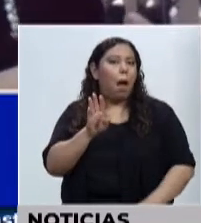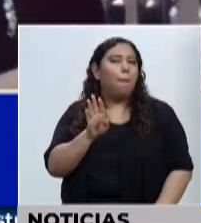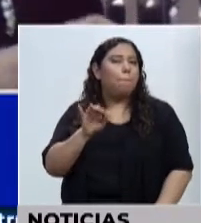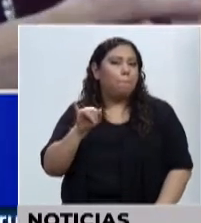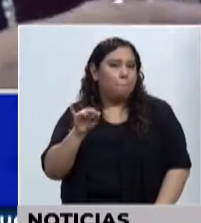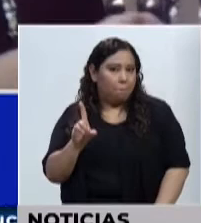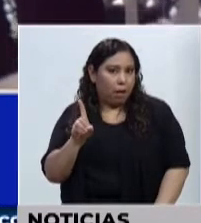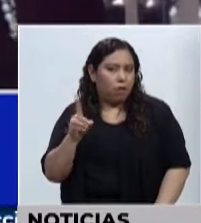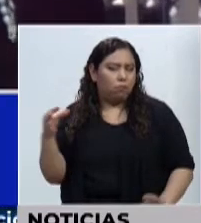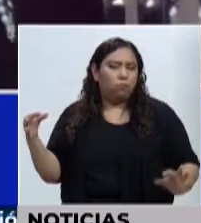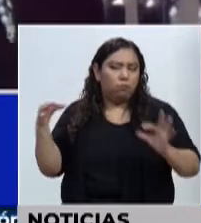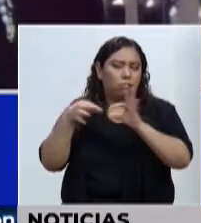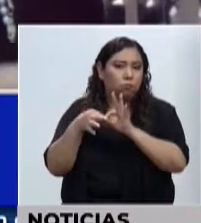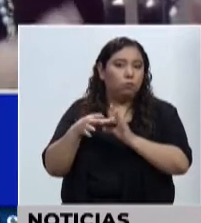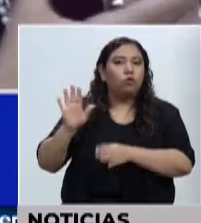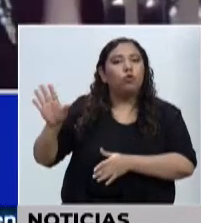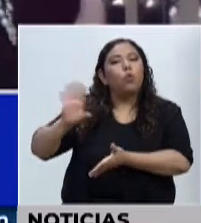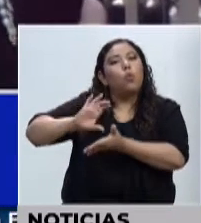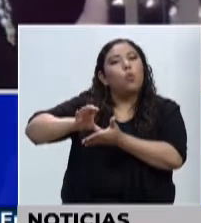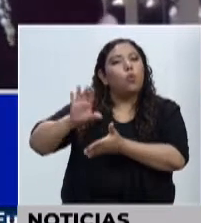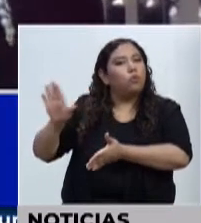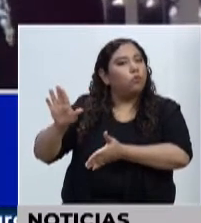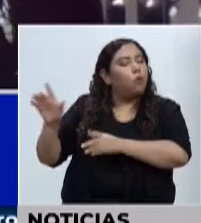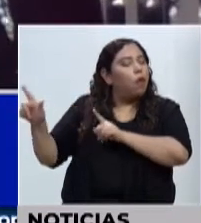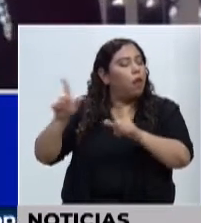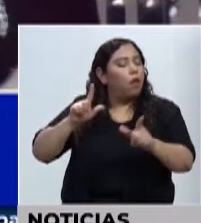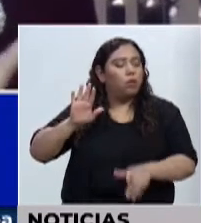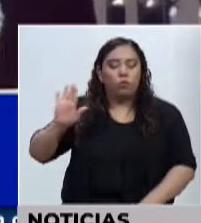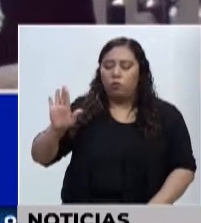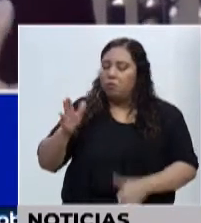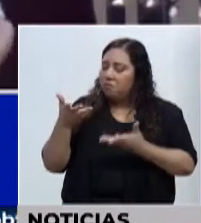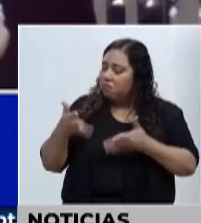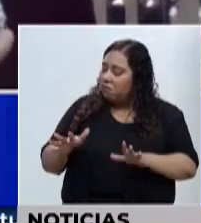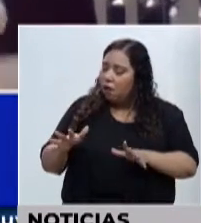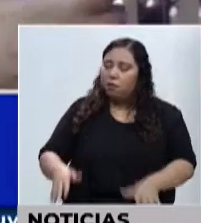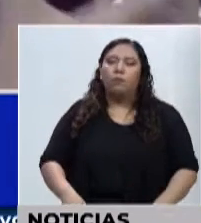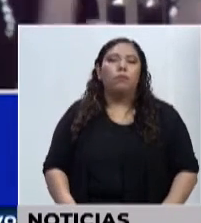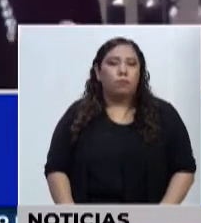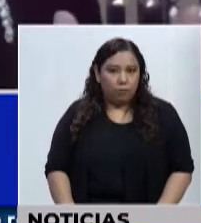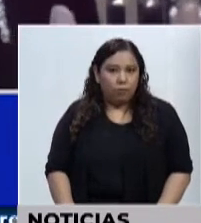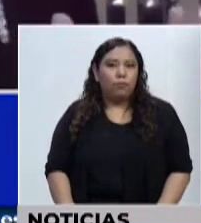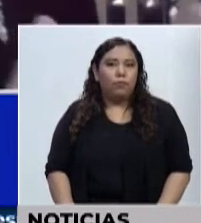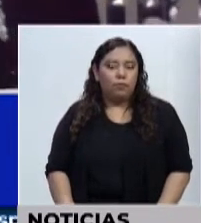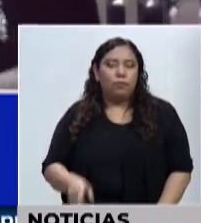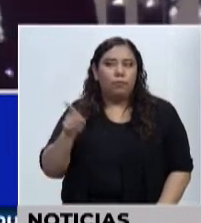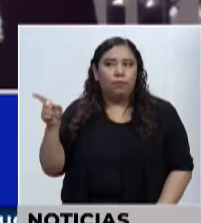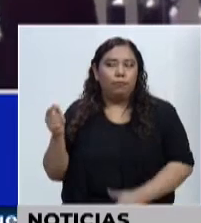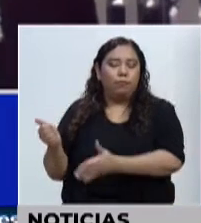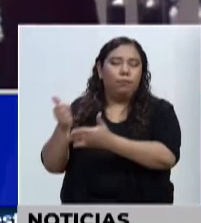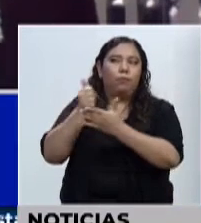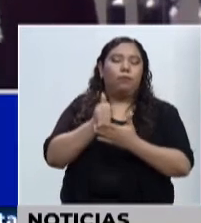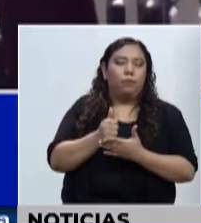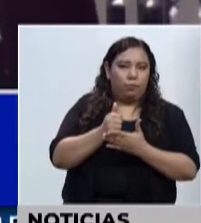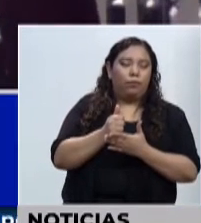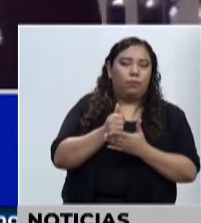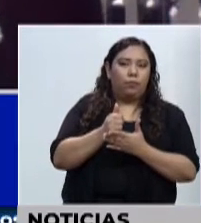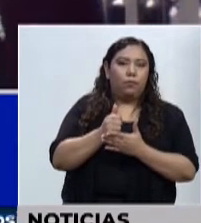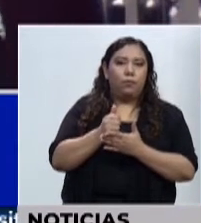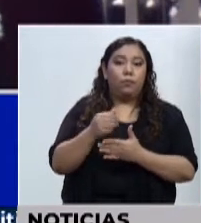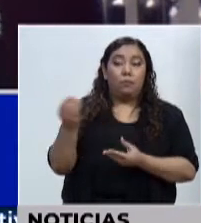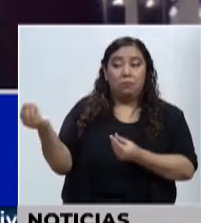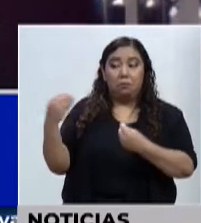Ellos tienen sus cursos montados en sus plataformas. Y lo que nos ayudan es darnos becas para nuestros funcionarios